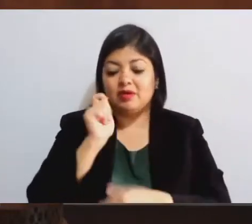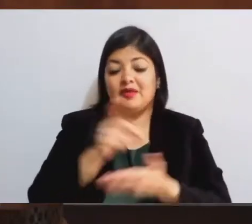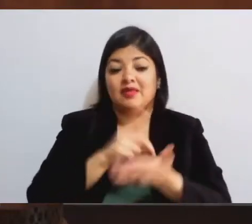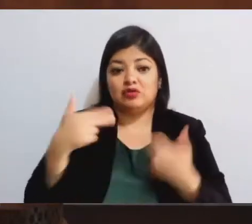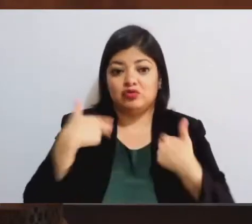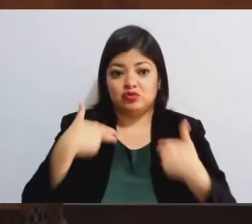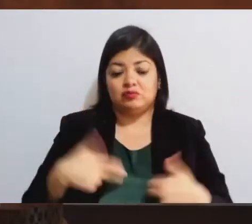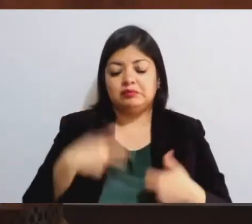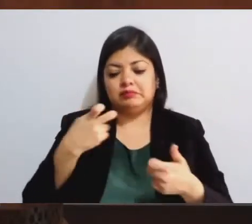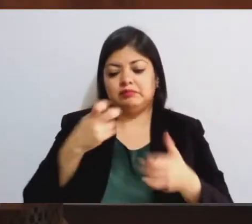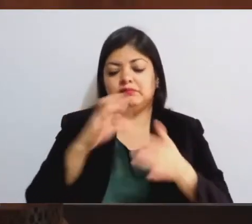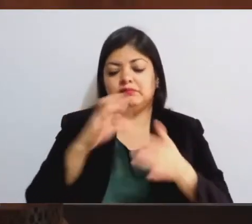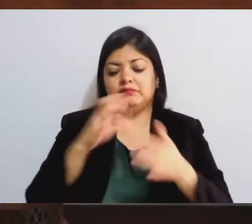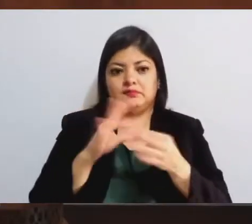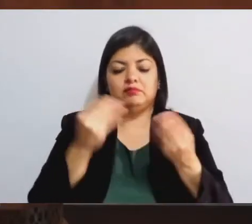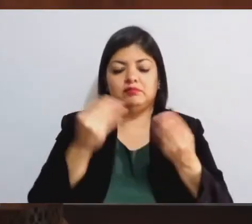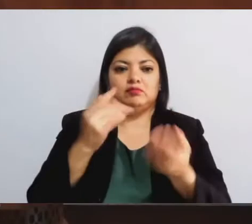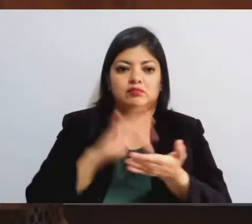Es cuanto. Muchas gracias.